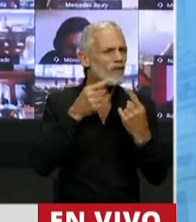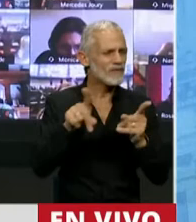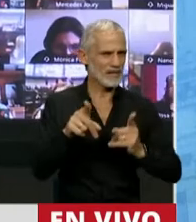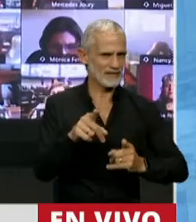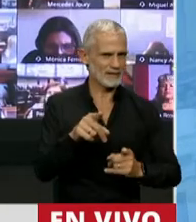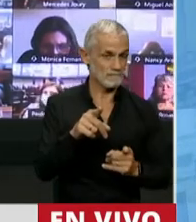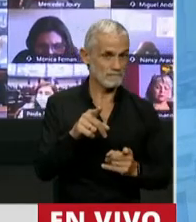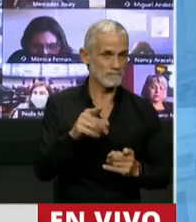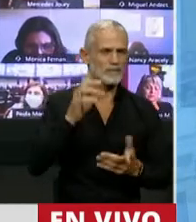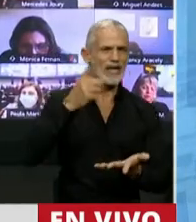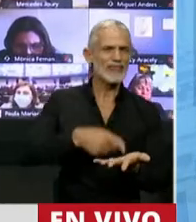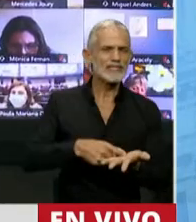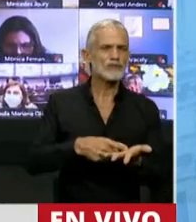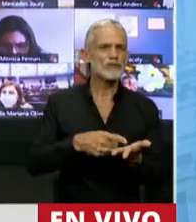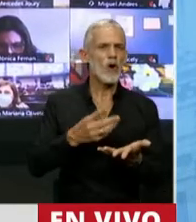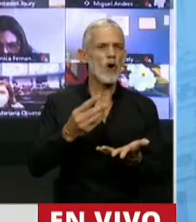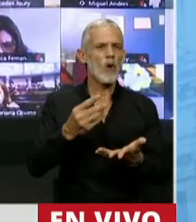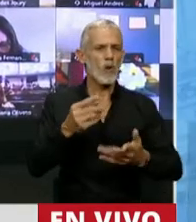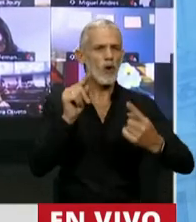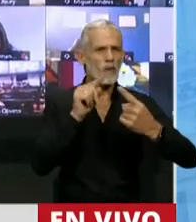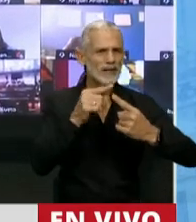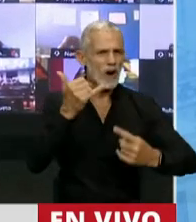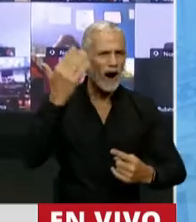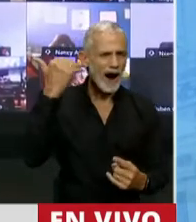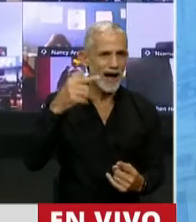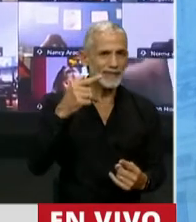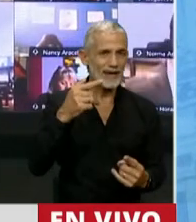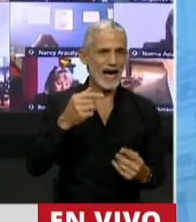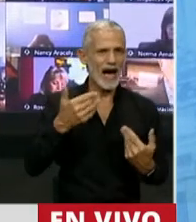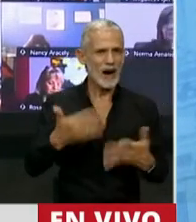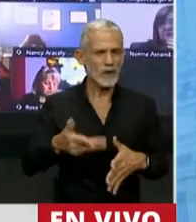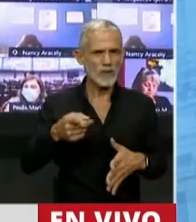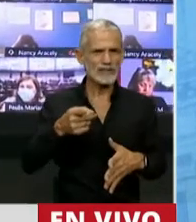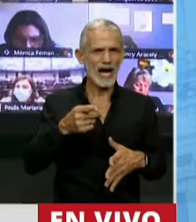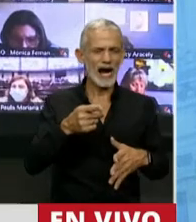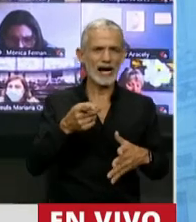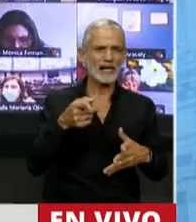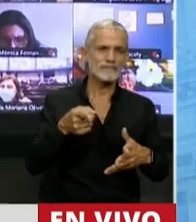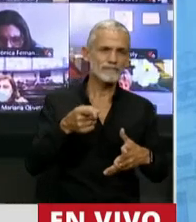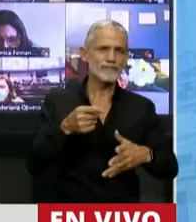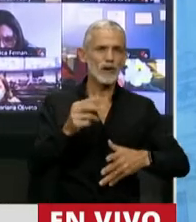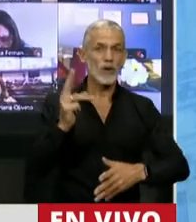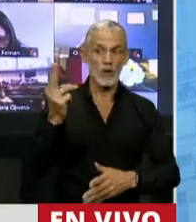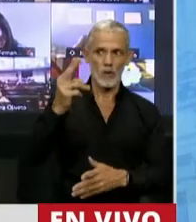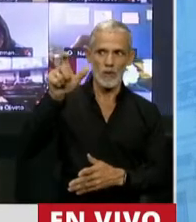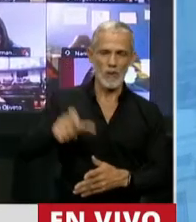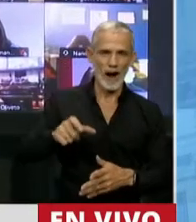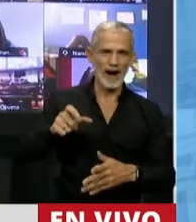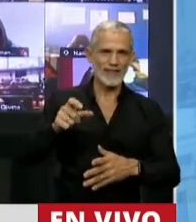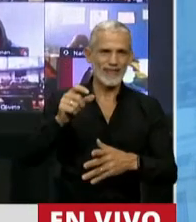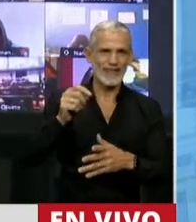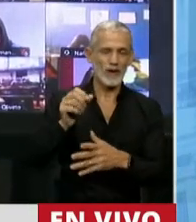cuando se decidió y cuando hubo la intención de utilizar políticamente la muerte de un ídolo